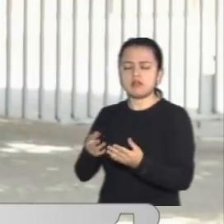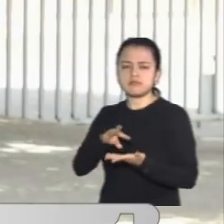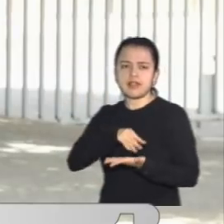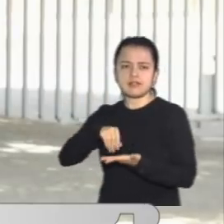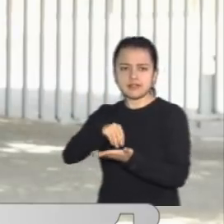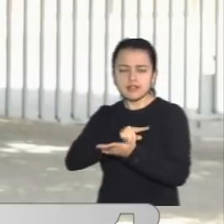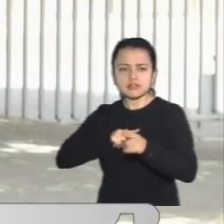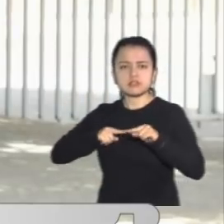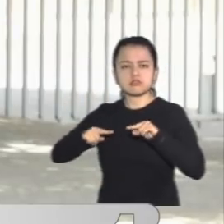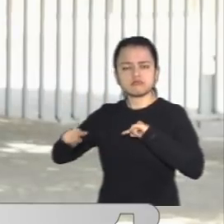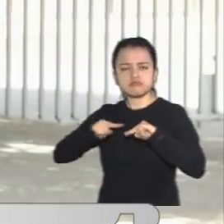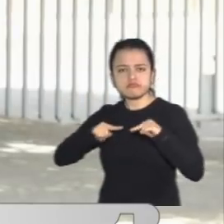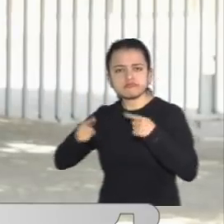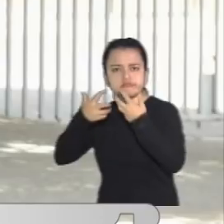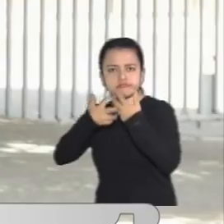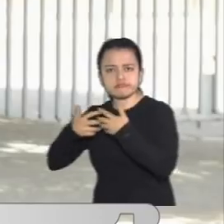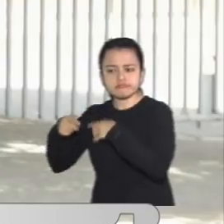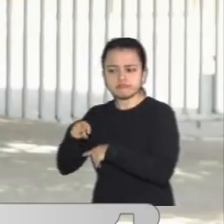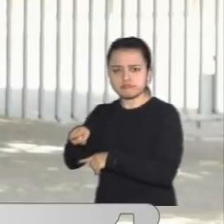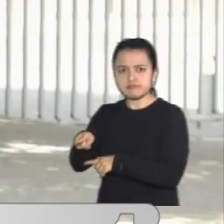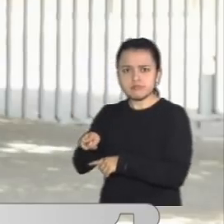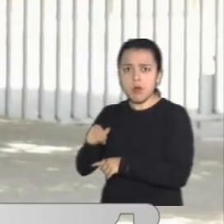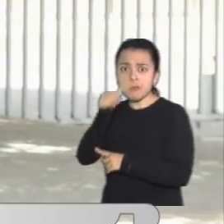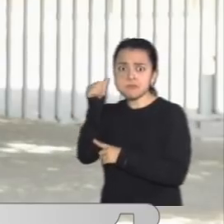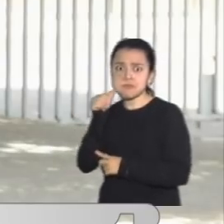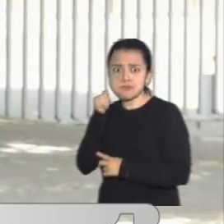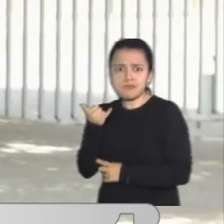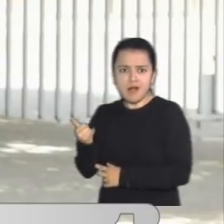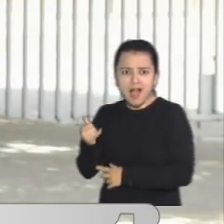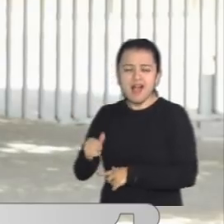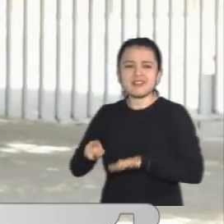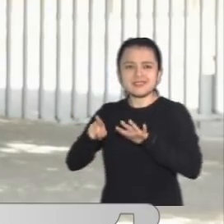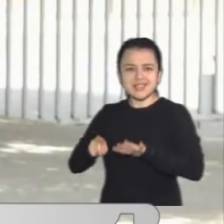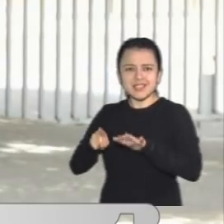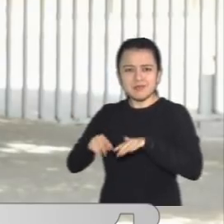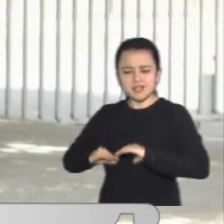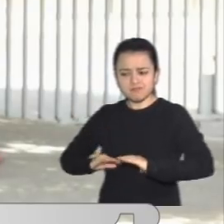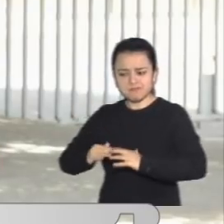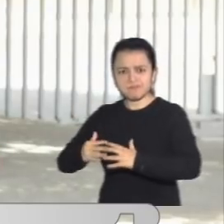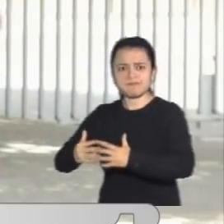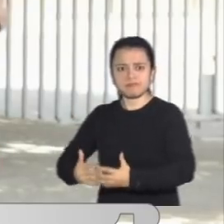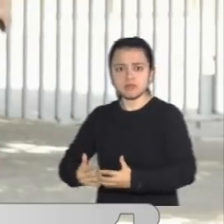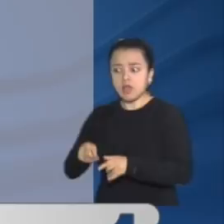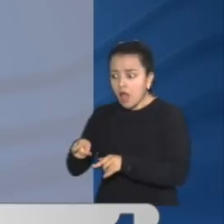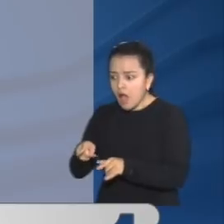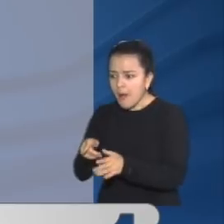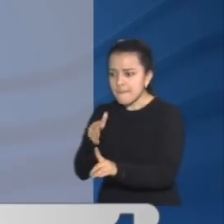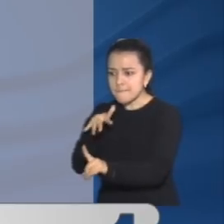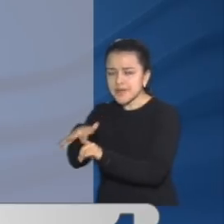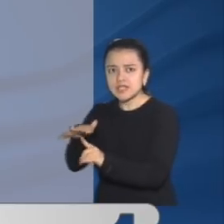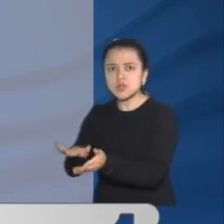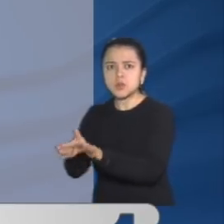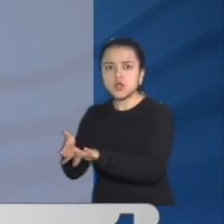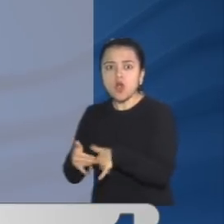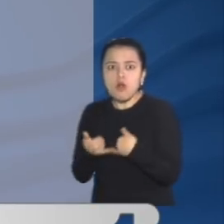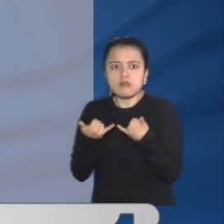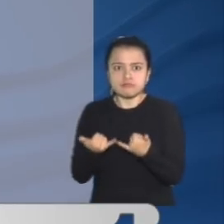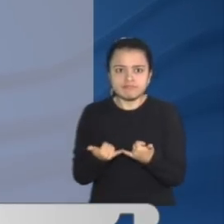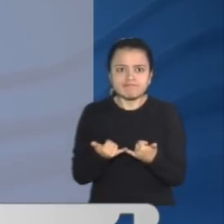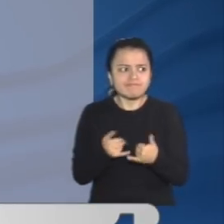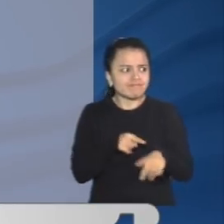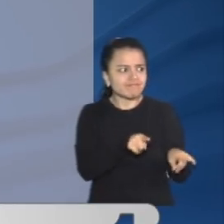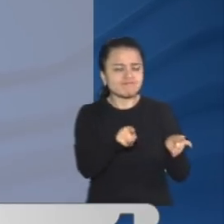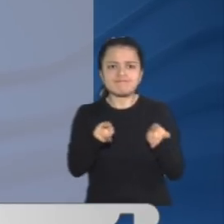de empresas en la ciudad de Barranquilla con seis meses de embarazo y que fue asesinado. Hoy, aquí en la capital del Atlántico, la